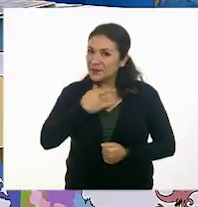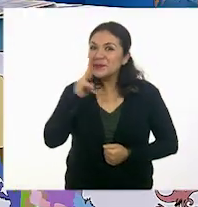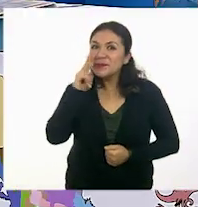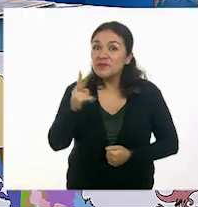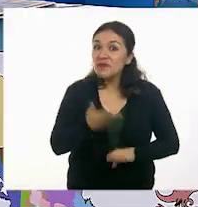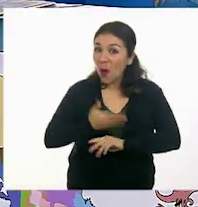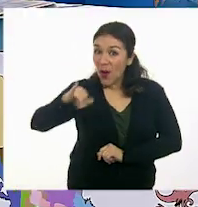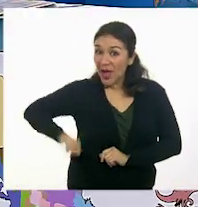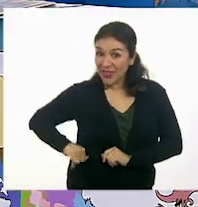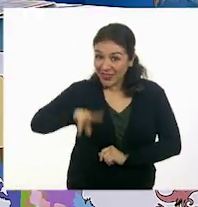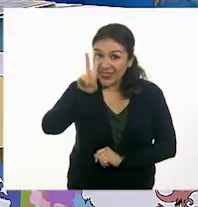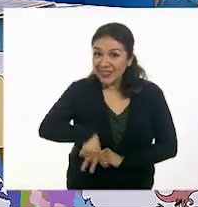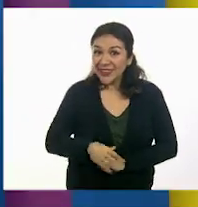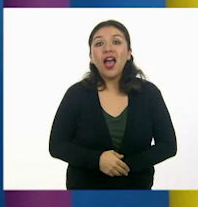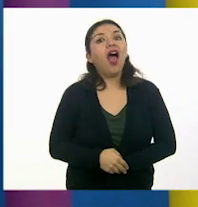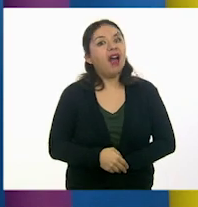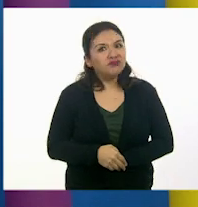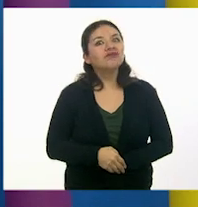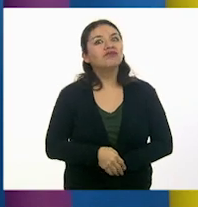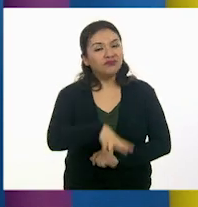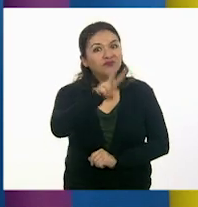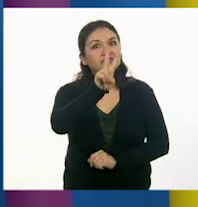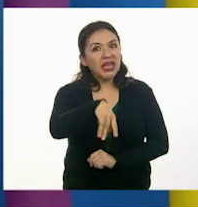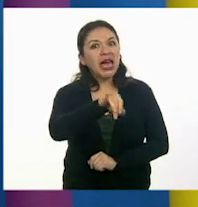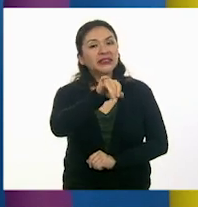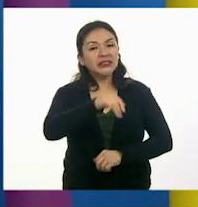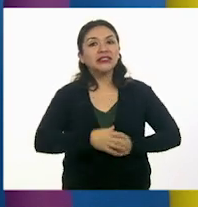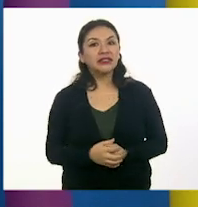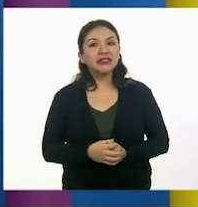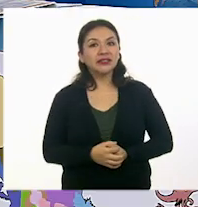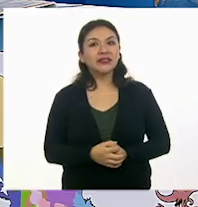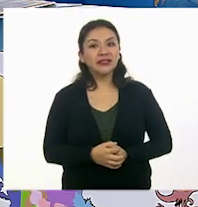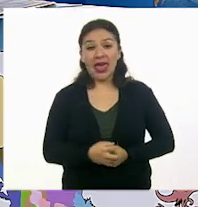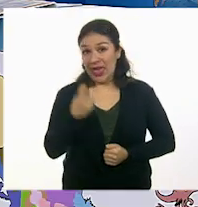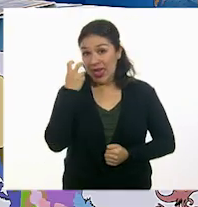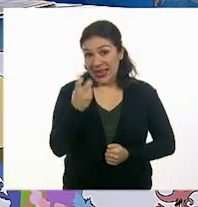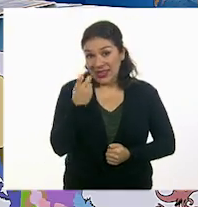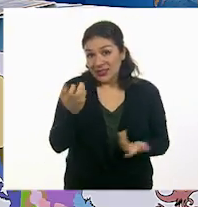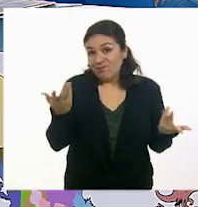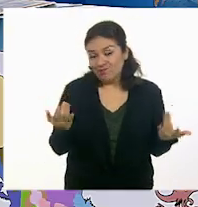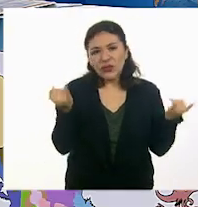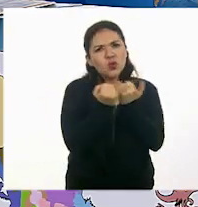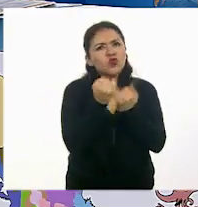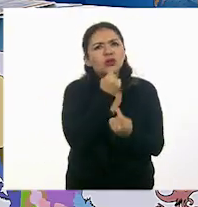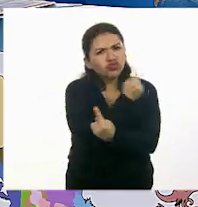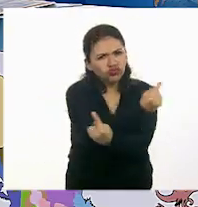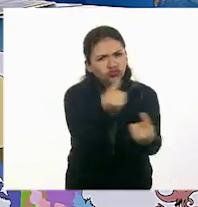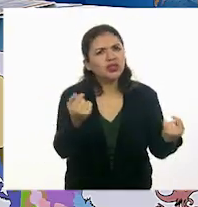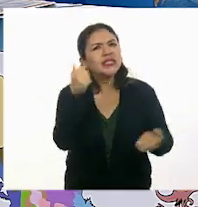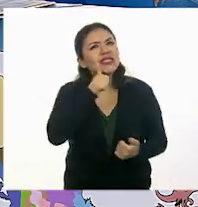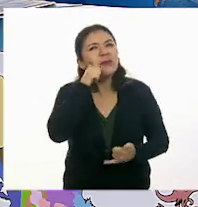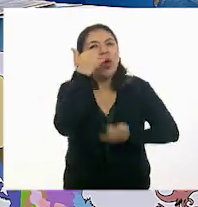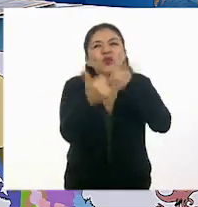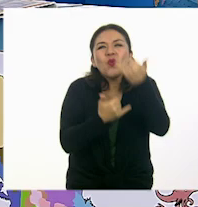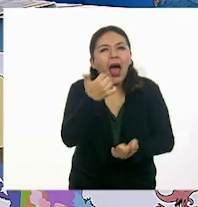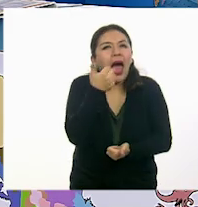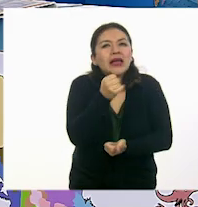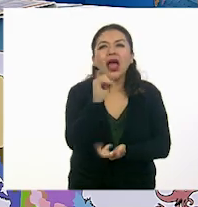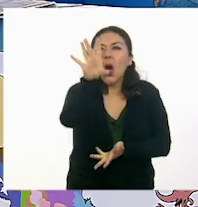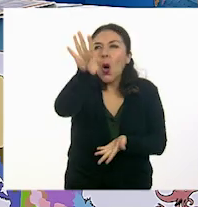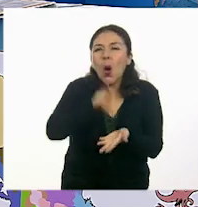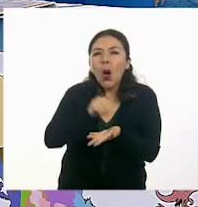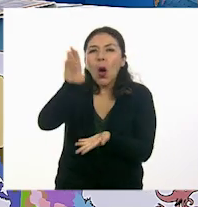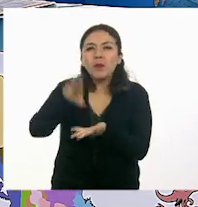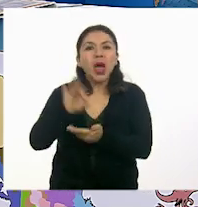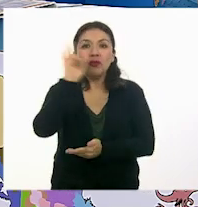Muy interesante. Efectivamente. Y es que, precisamente, incluso los niños jugamos siempre de esa manera, ¿no? ¿Y qué